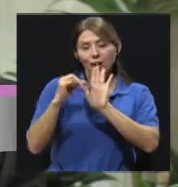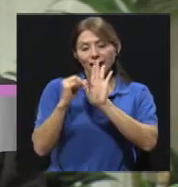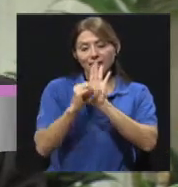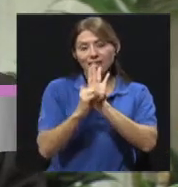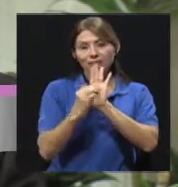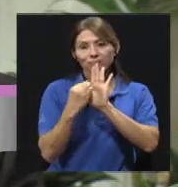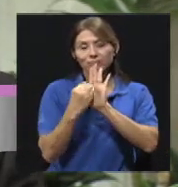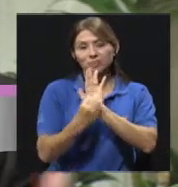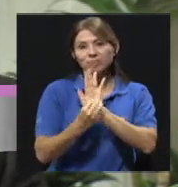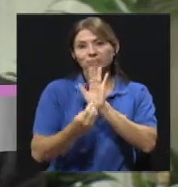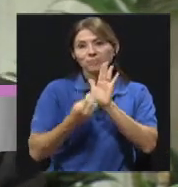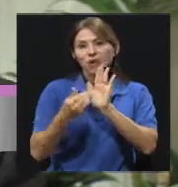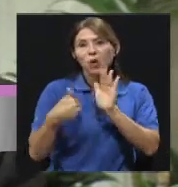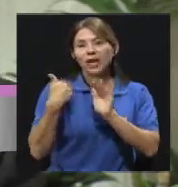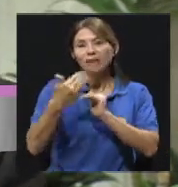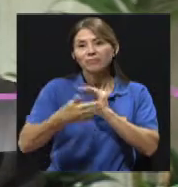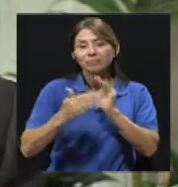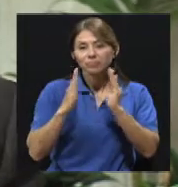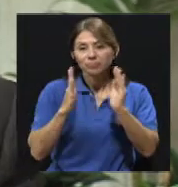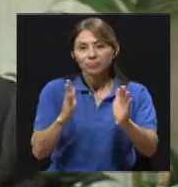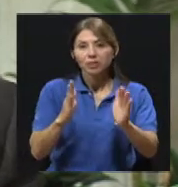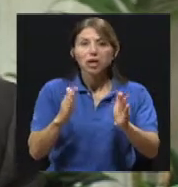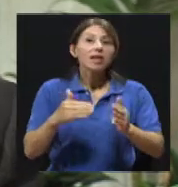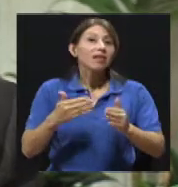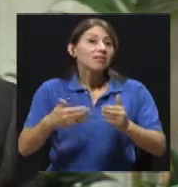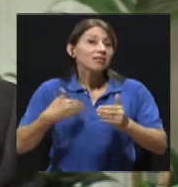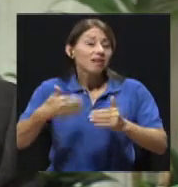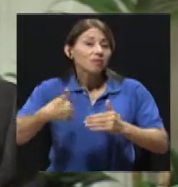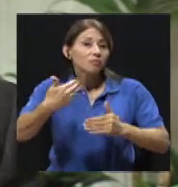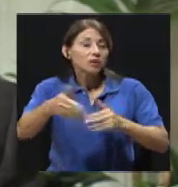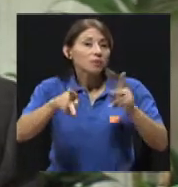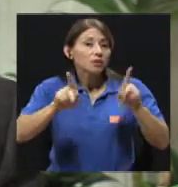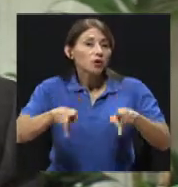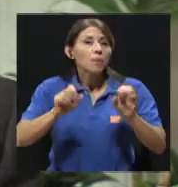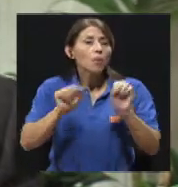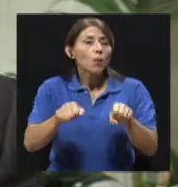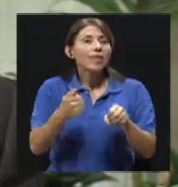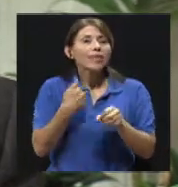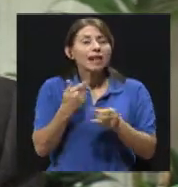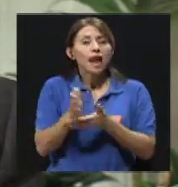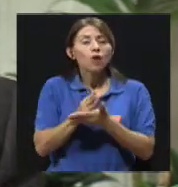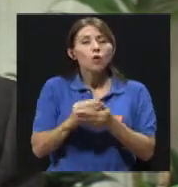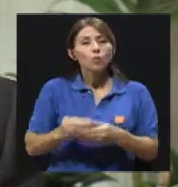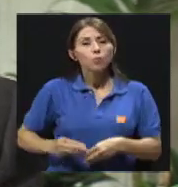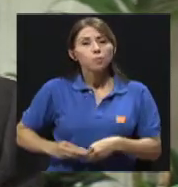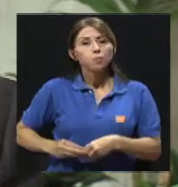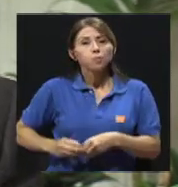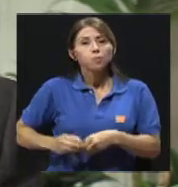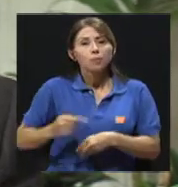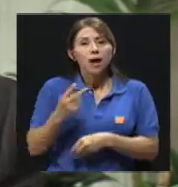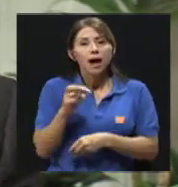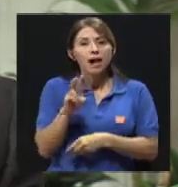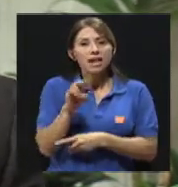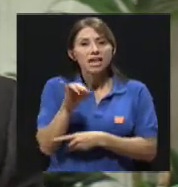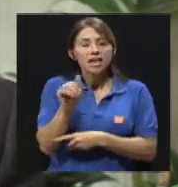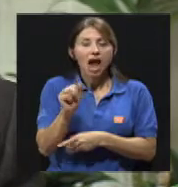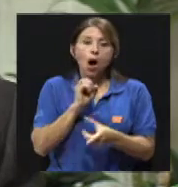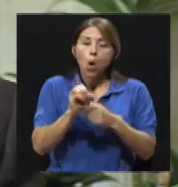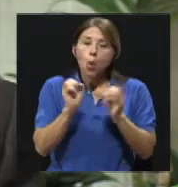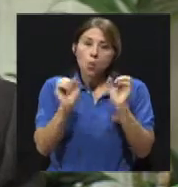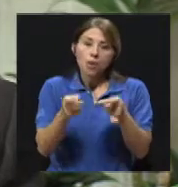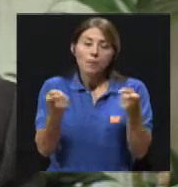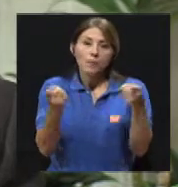local. Posteriormente pueden presentarse hernias de la pared abdominal, pueden presentarse también otras